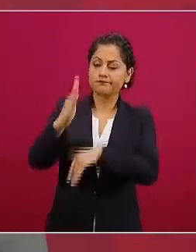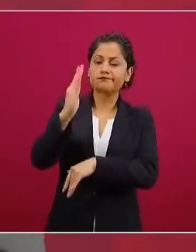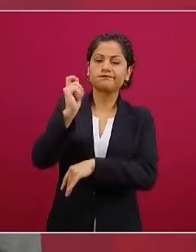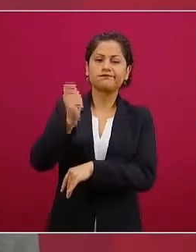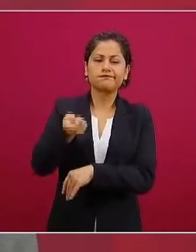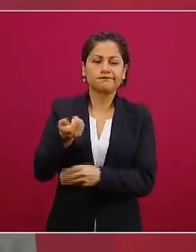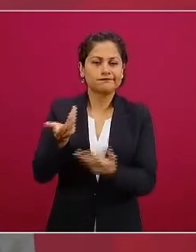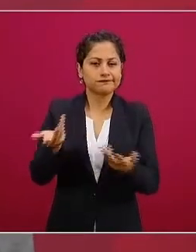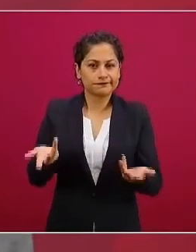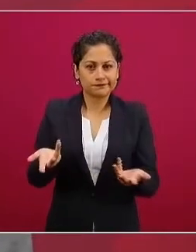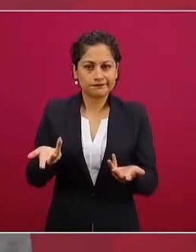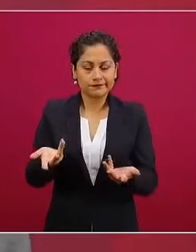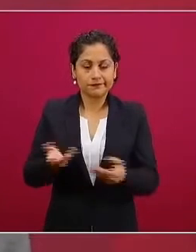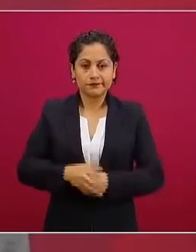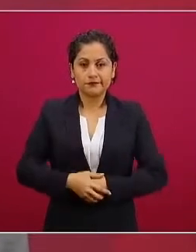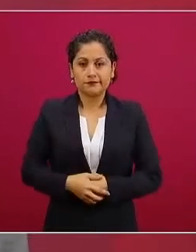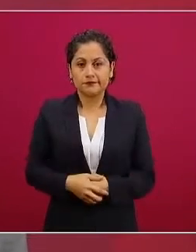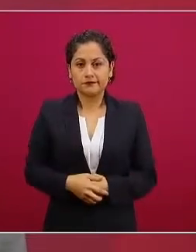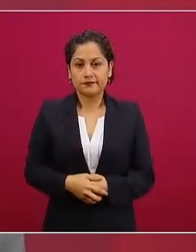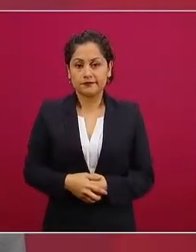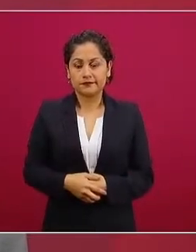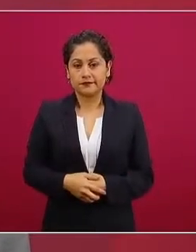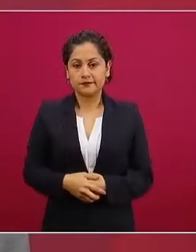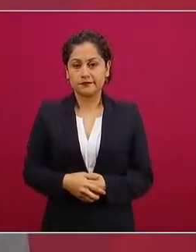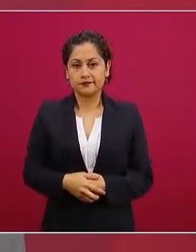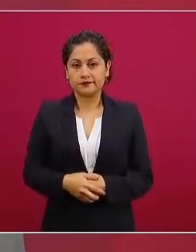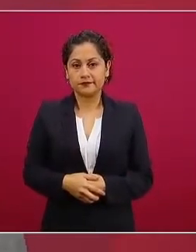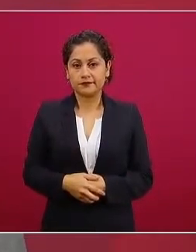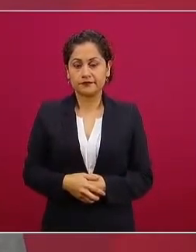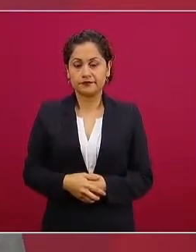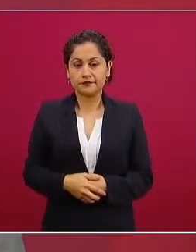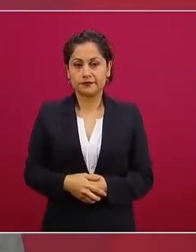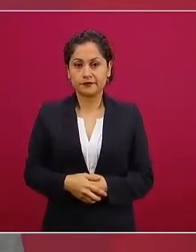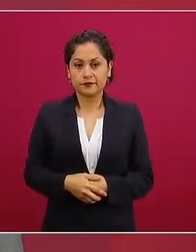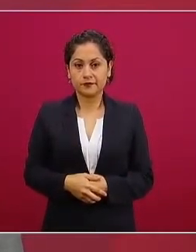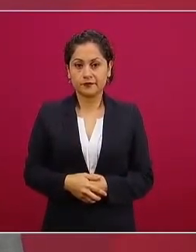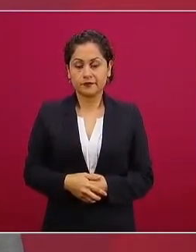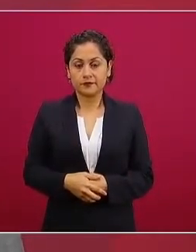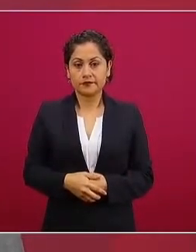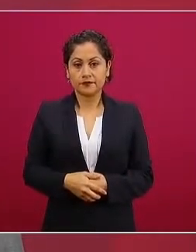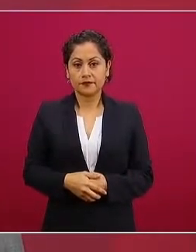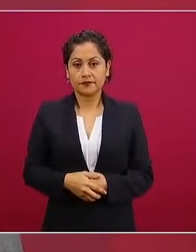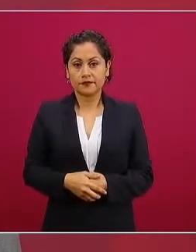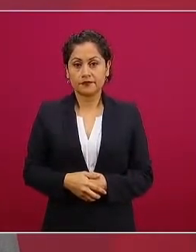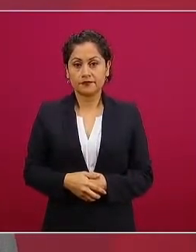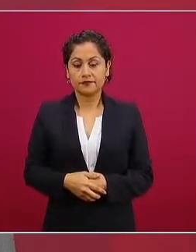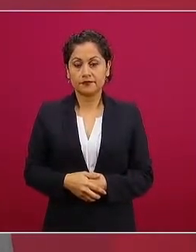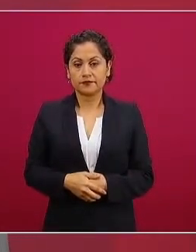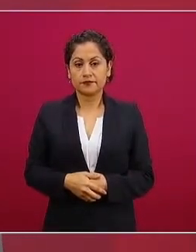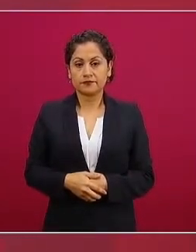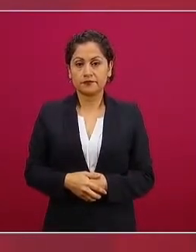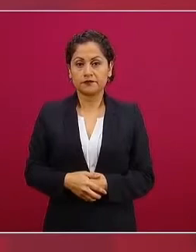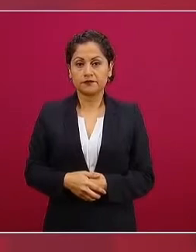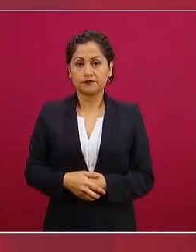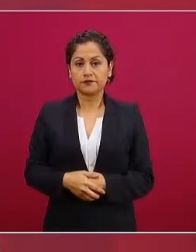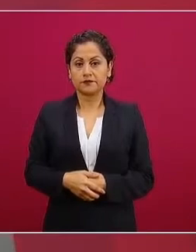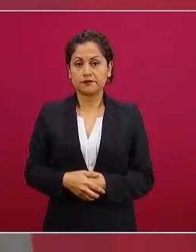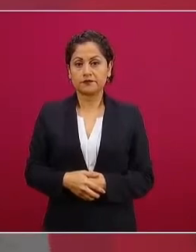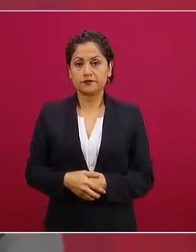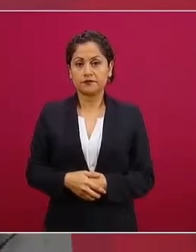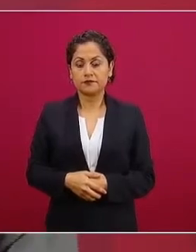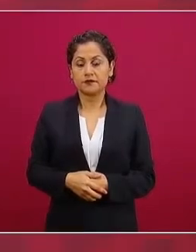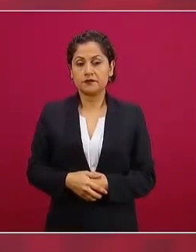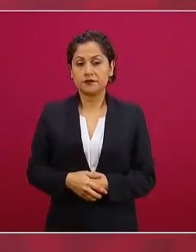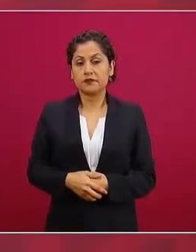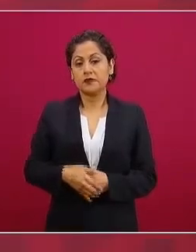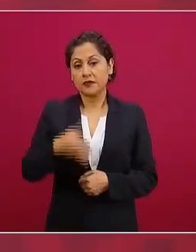se aleja de lo que se